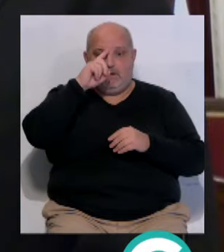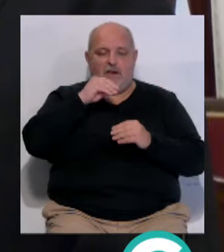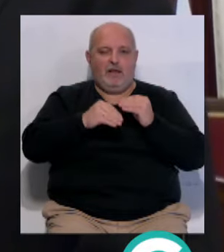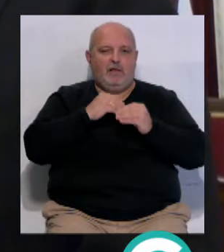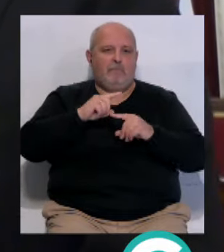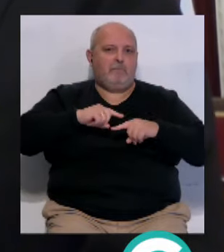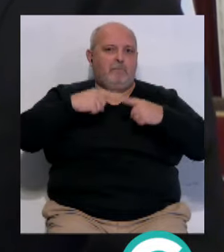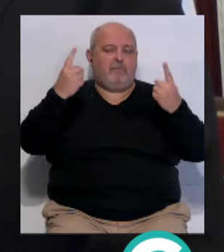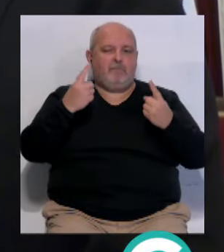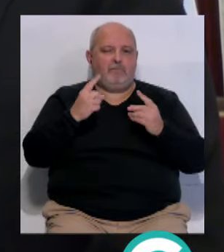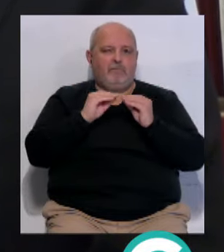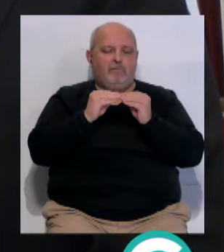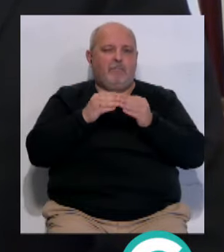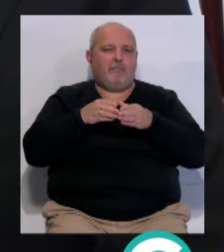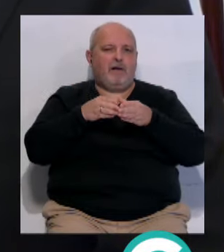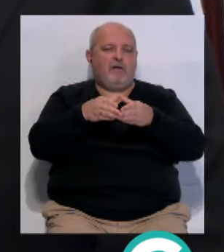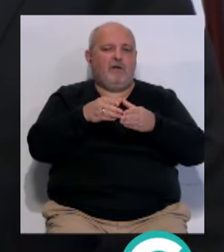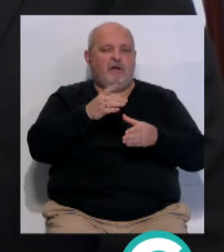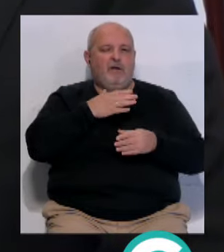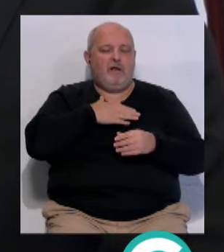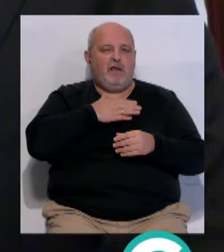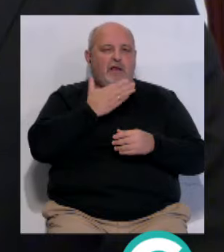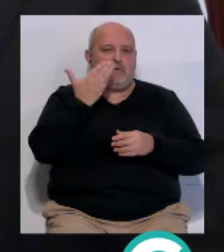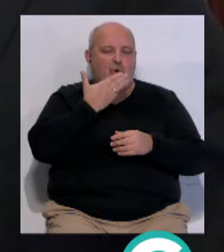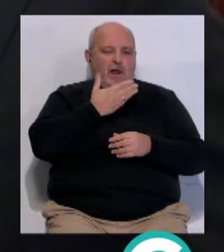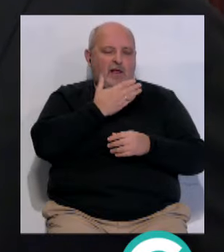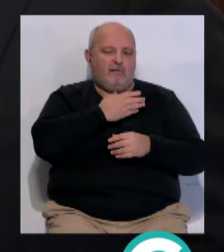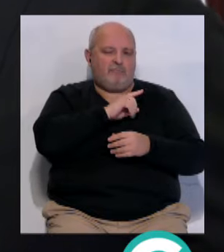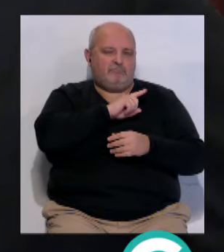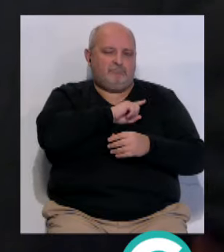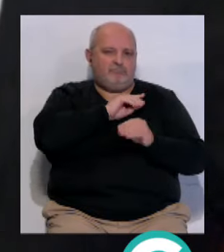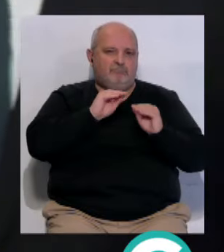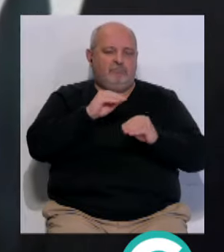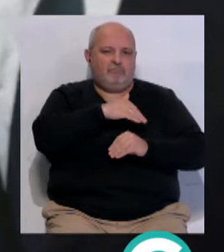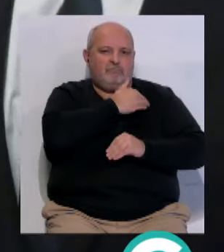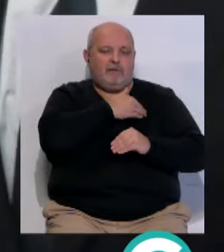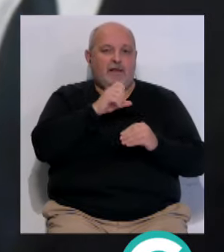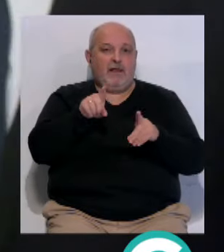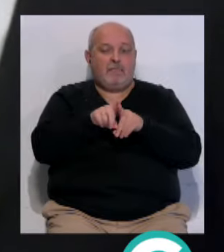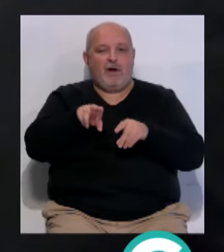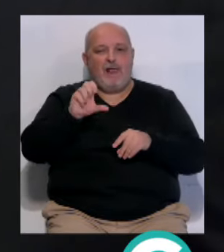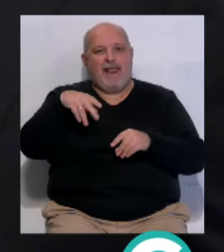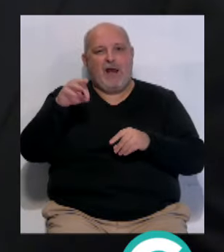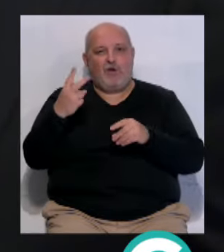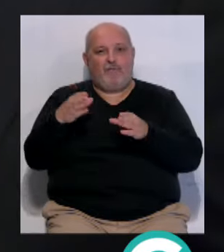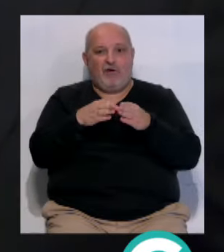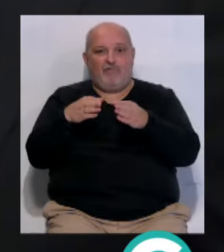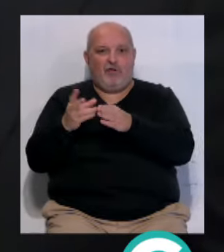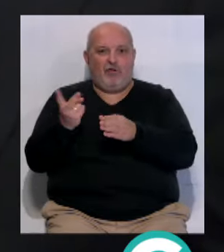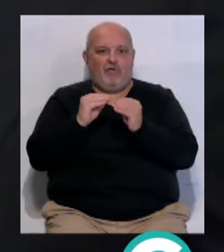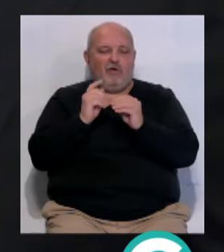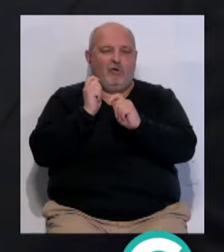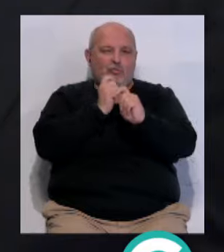hizo... ...el pabellón patrio... ...en el buque Escuela Esmeralda... ...buque hermano... ...del Cano... ...y que... ...fue construido aquí